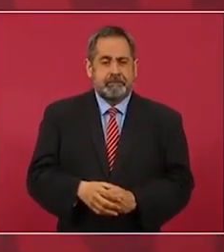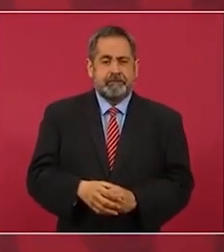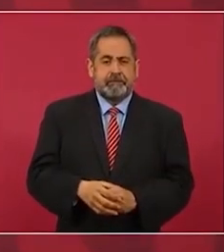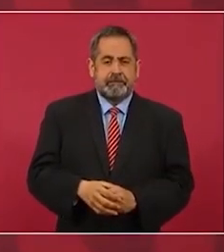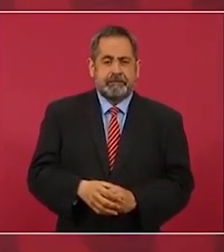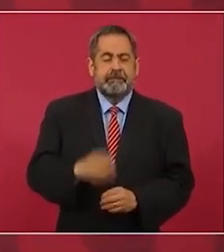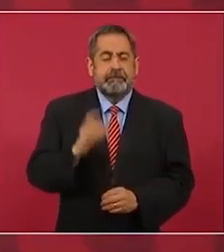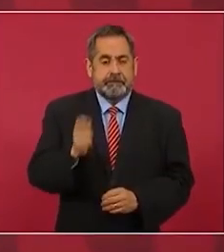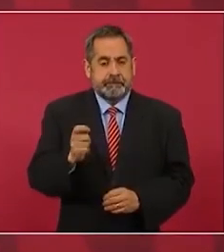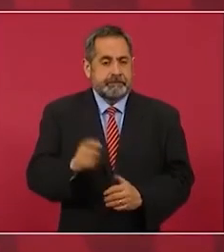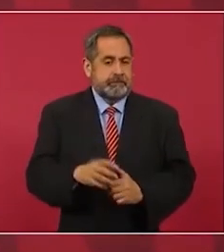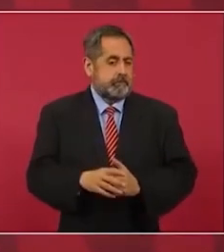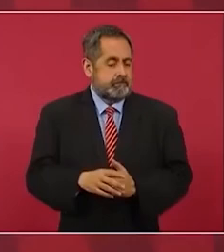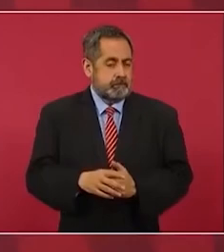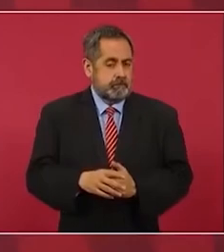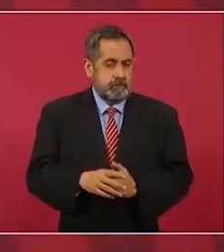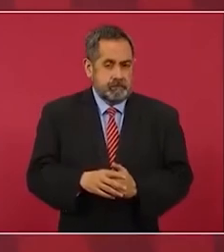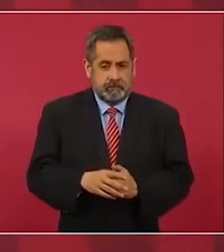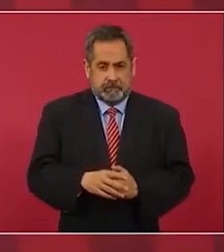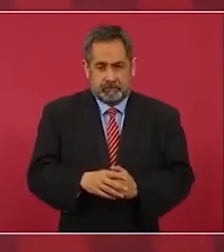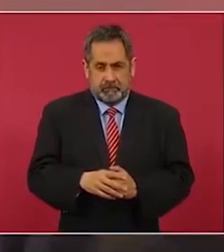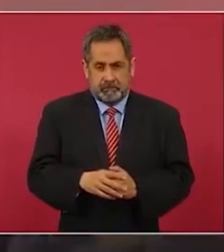en vez de ser algo